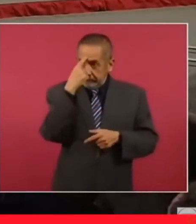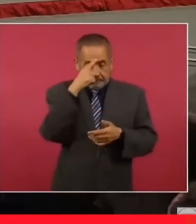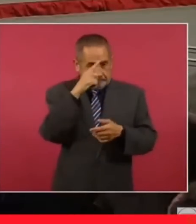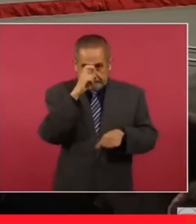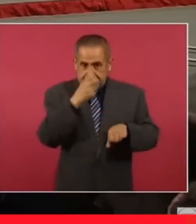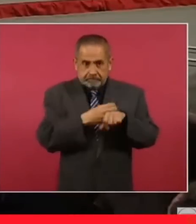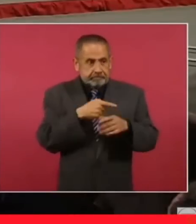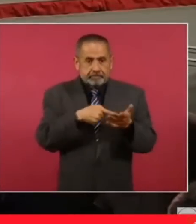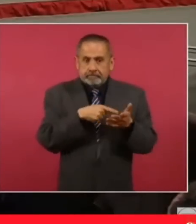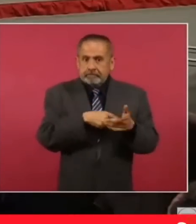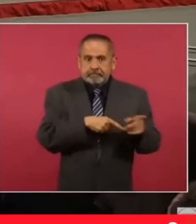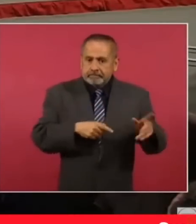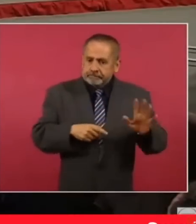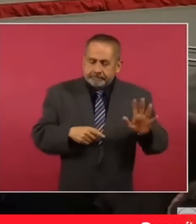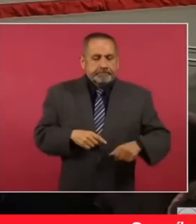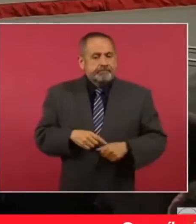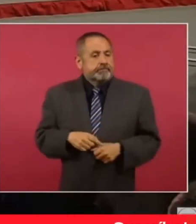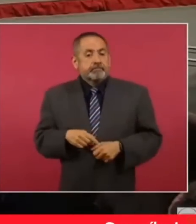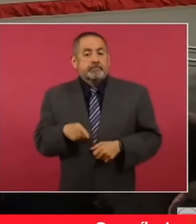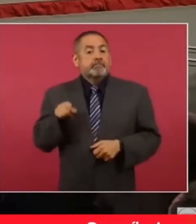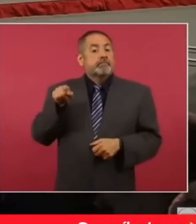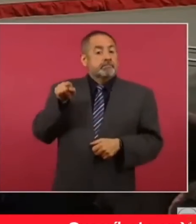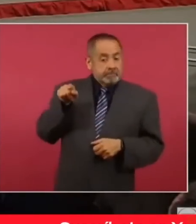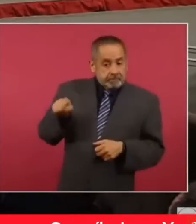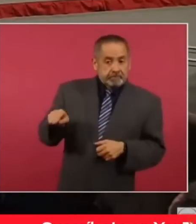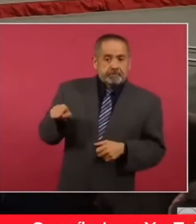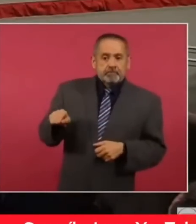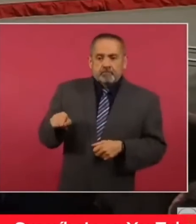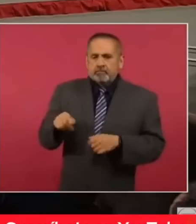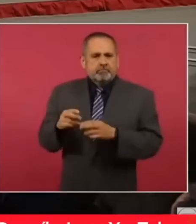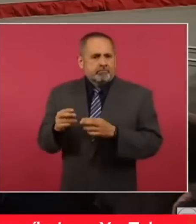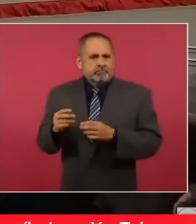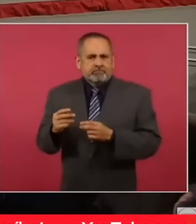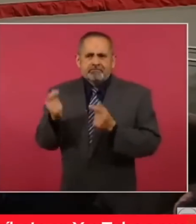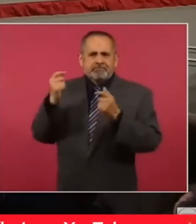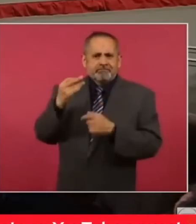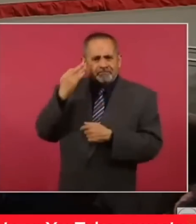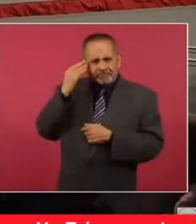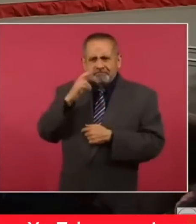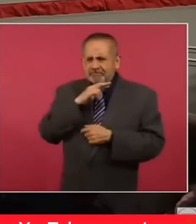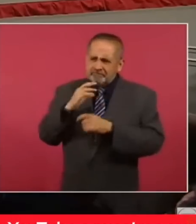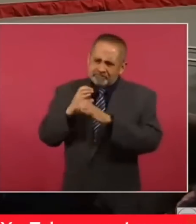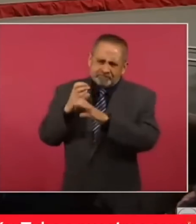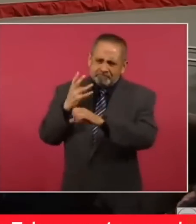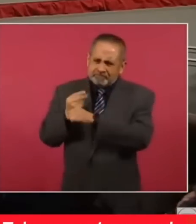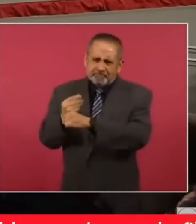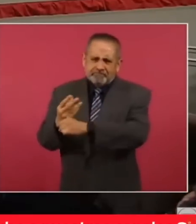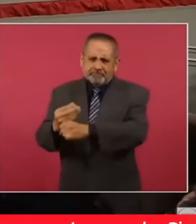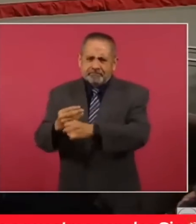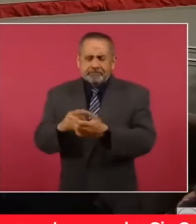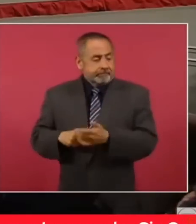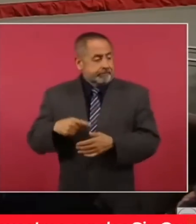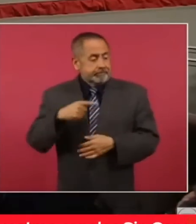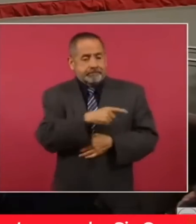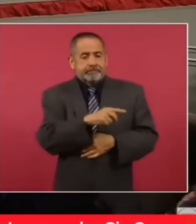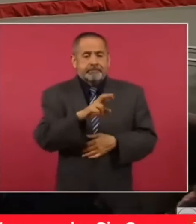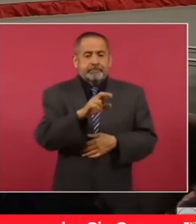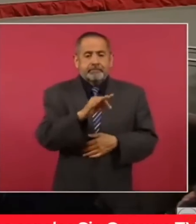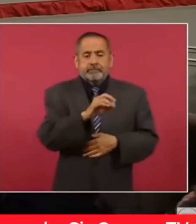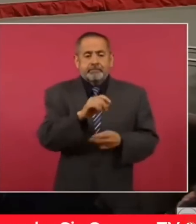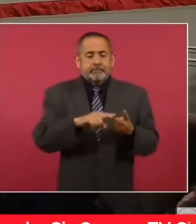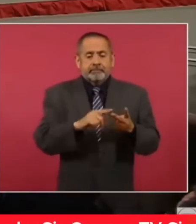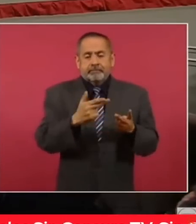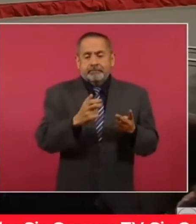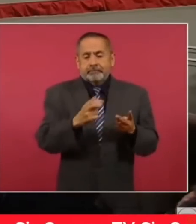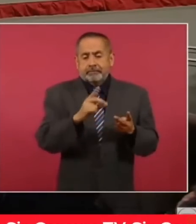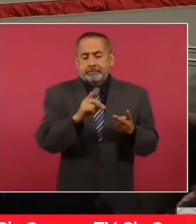Este proyecto, además, fue construido en tiempo récord. Así los diarios, Reforma, el Heraldo de Tabasco,